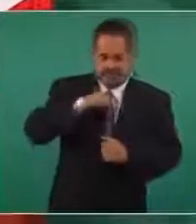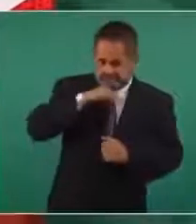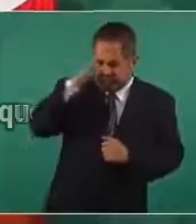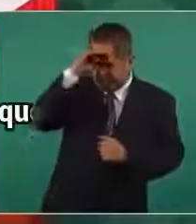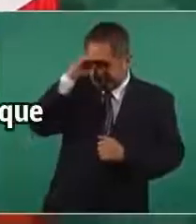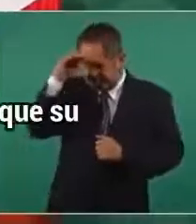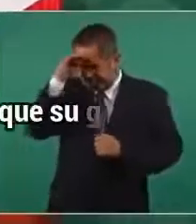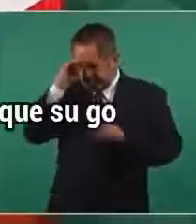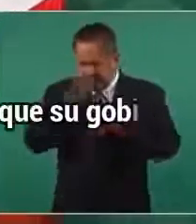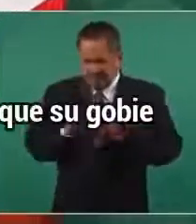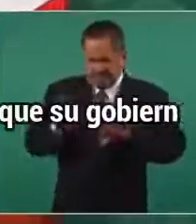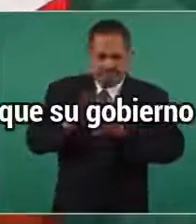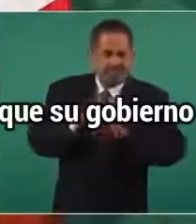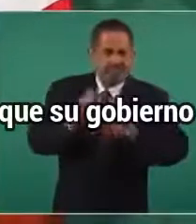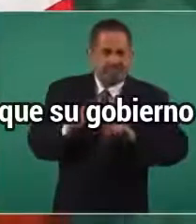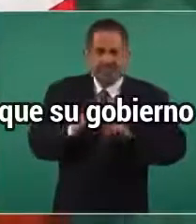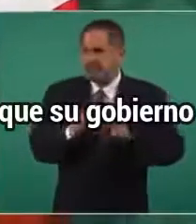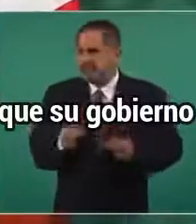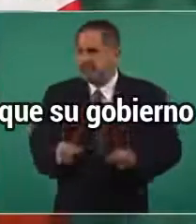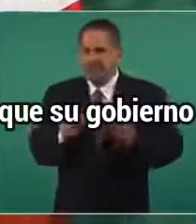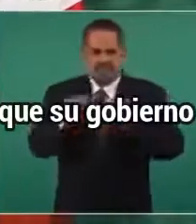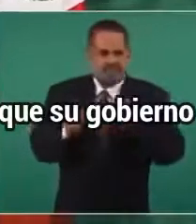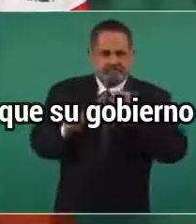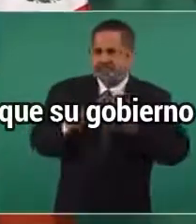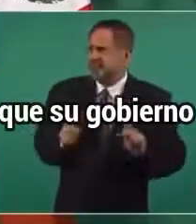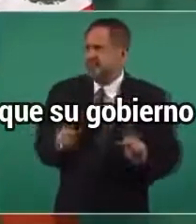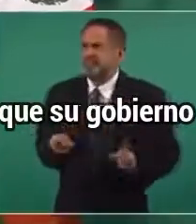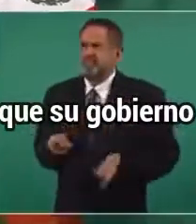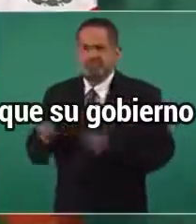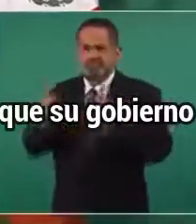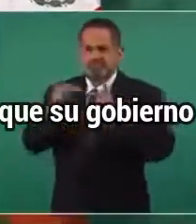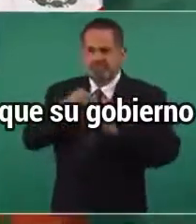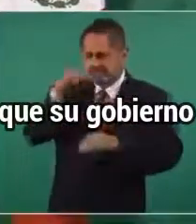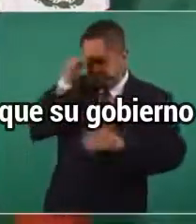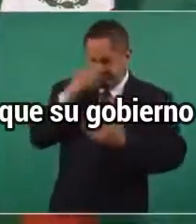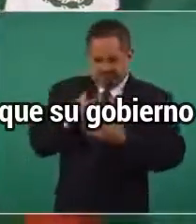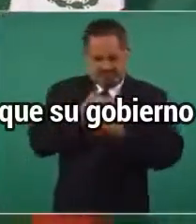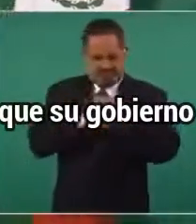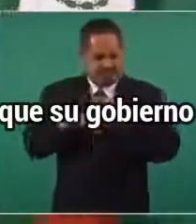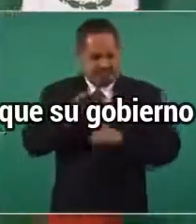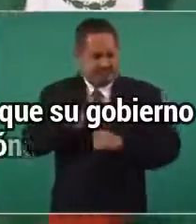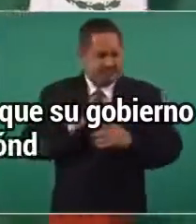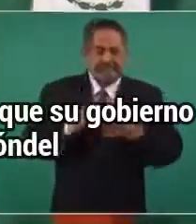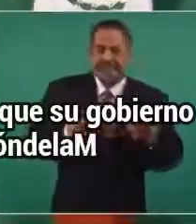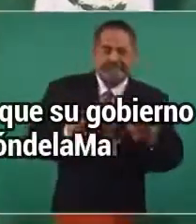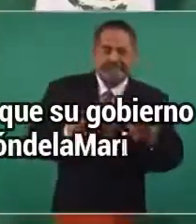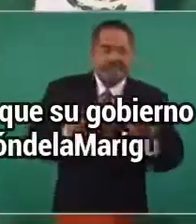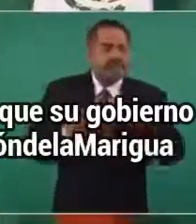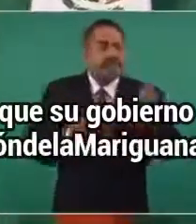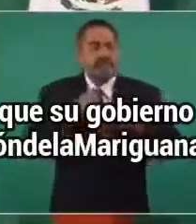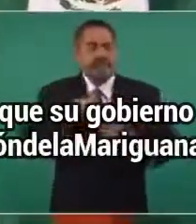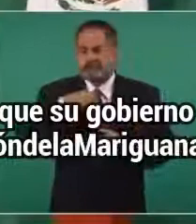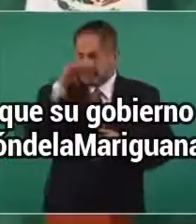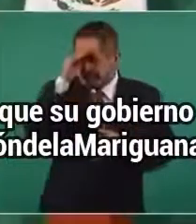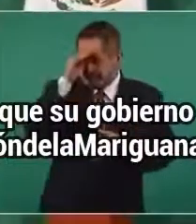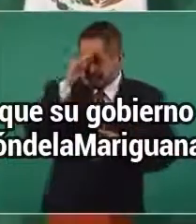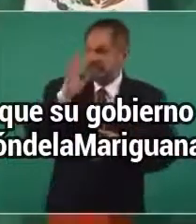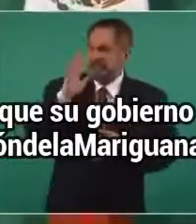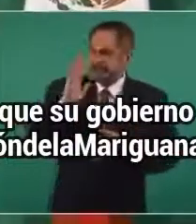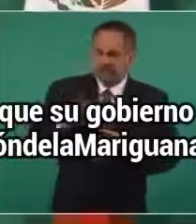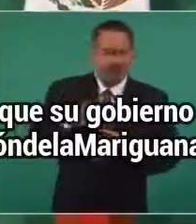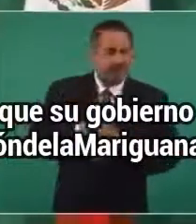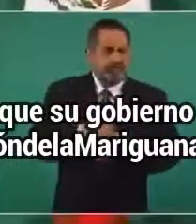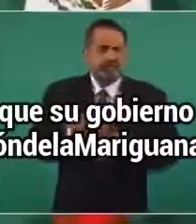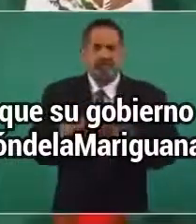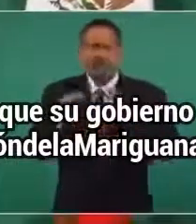en el negocio, incluso que plantean que con esto se van a obtener